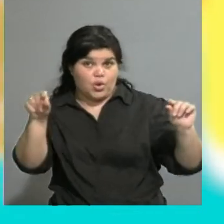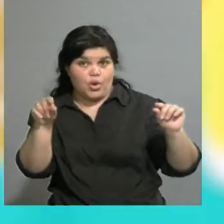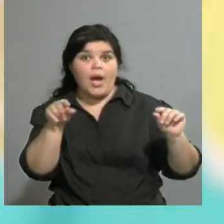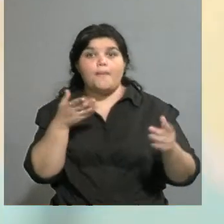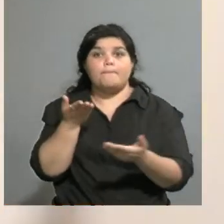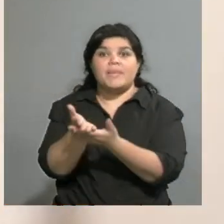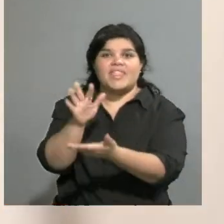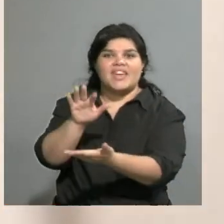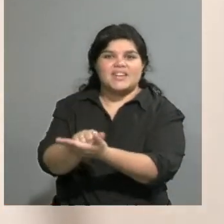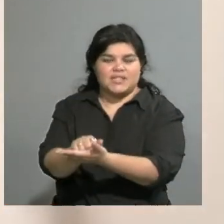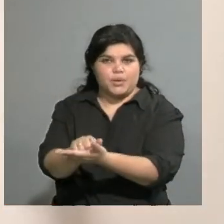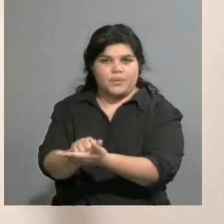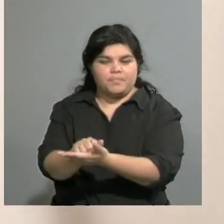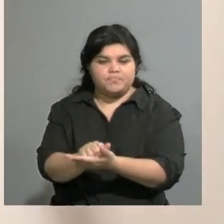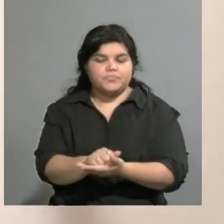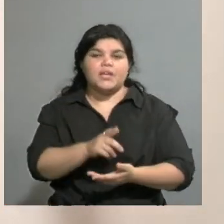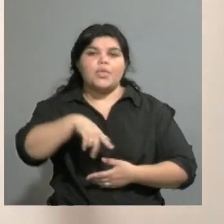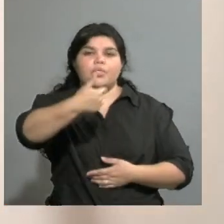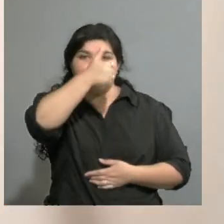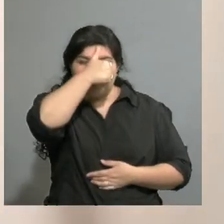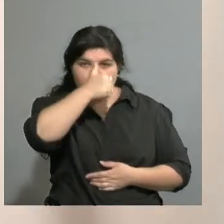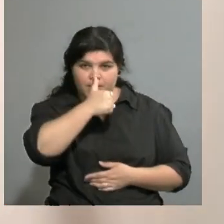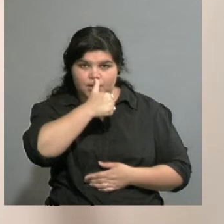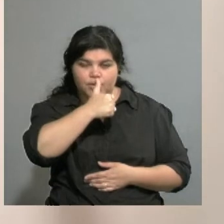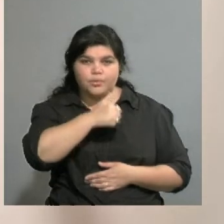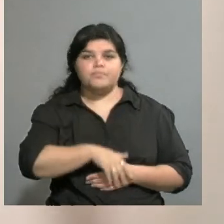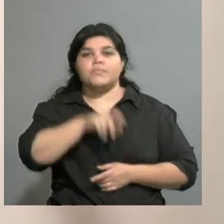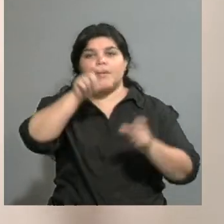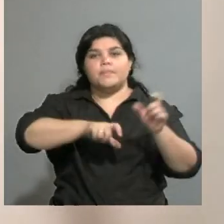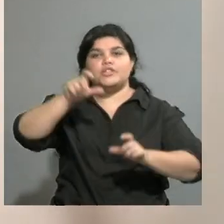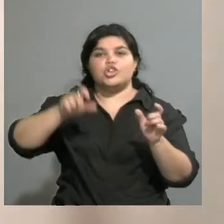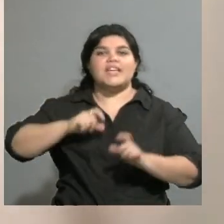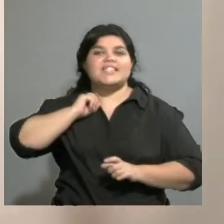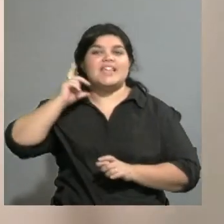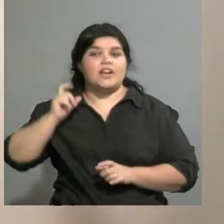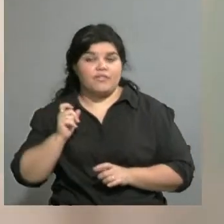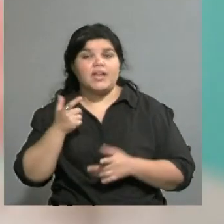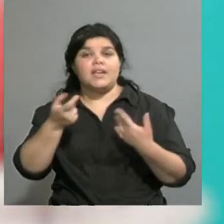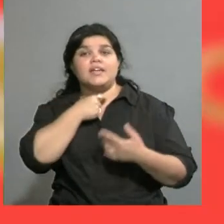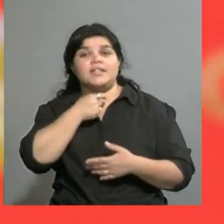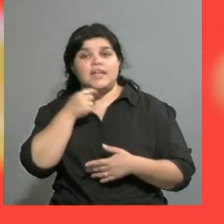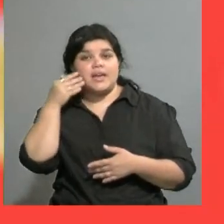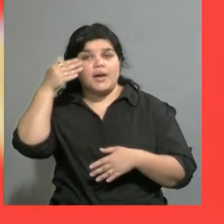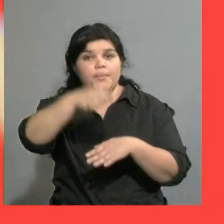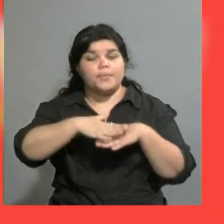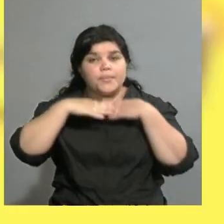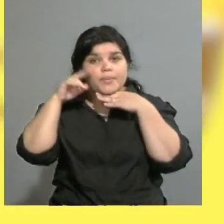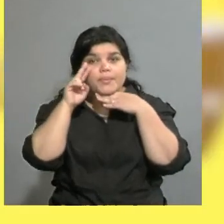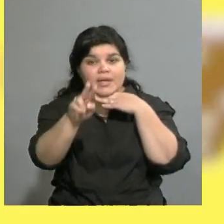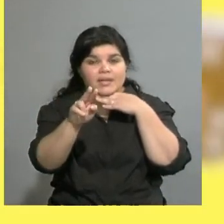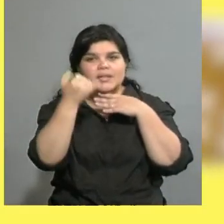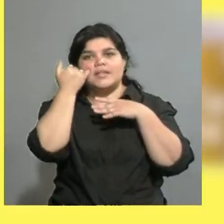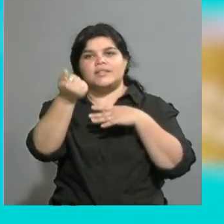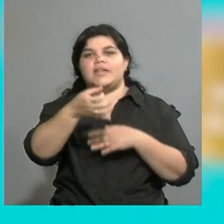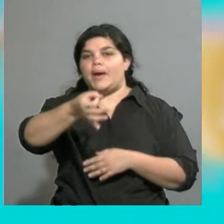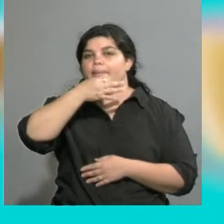reservas y el domingo la gente de San Rafael que quiera acercarse a ver la función, las entradas ya están